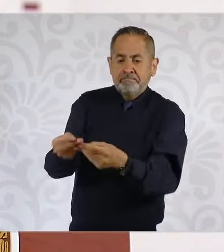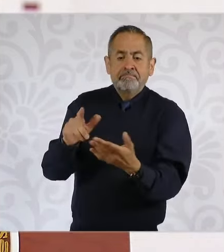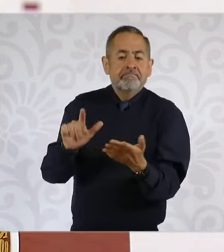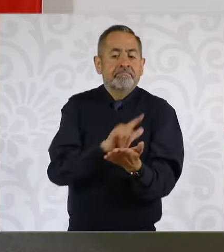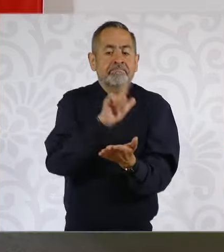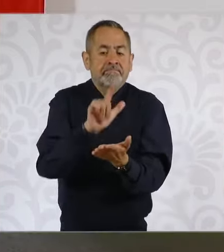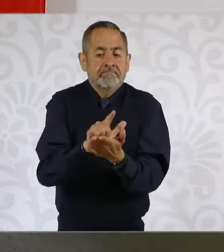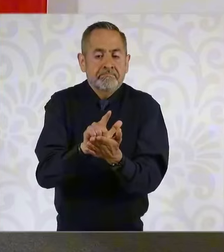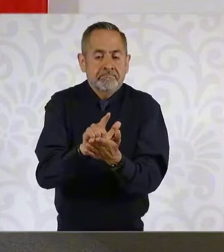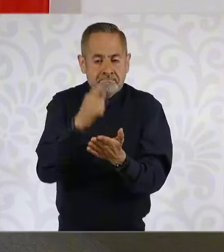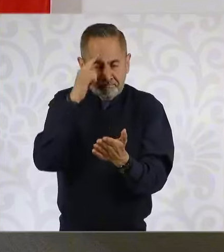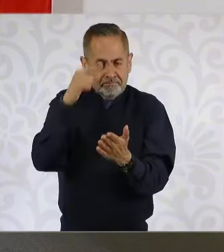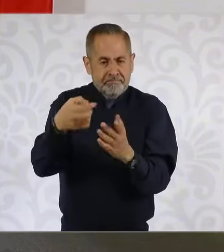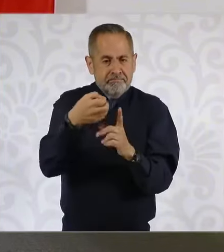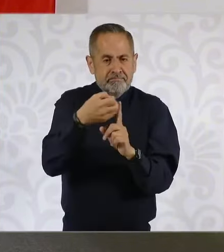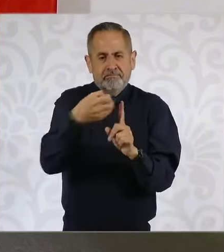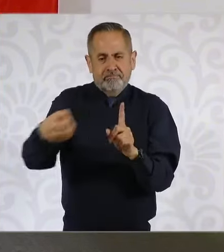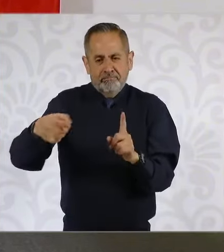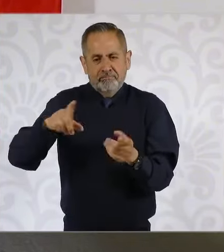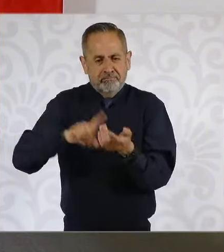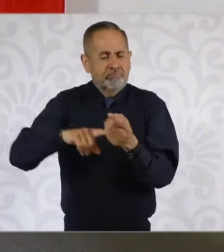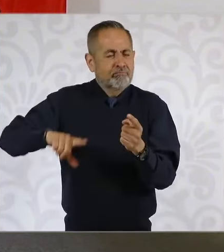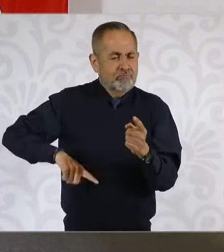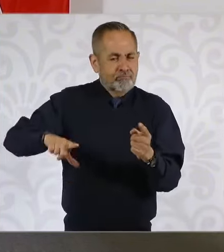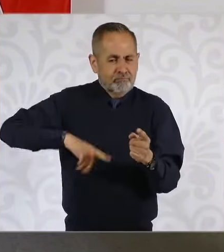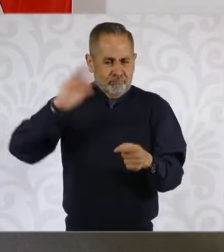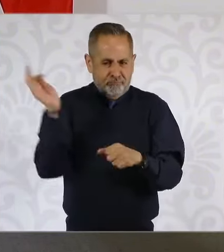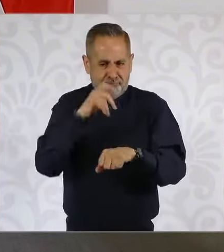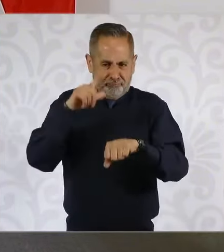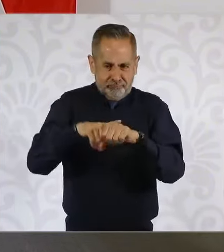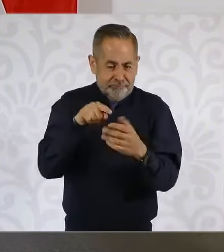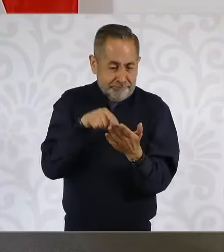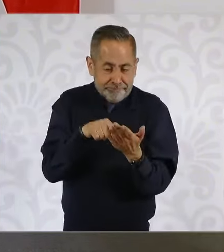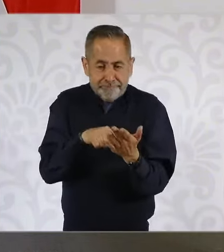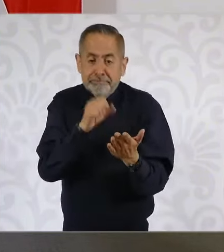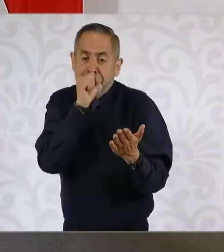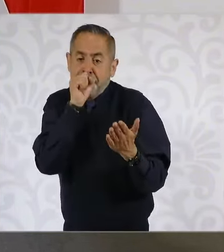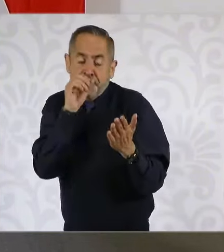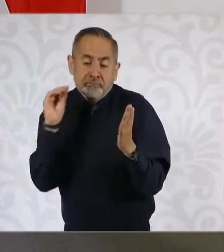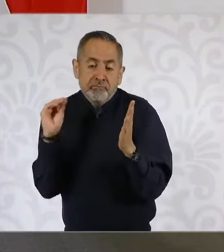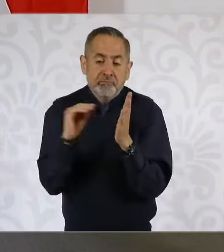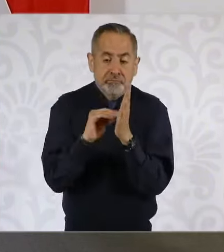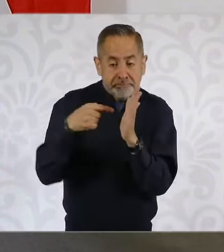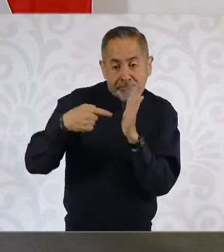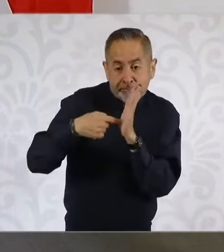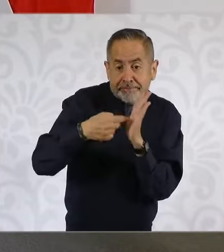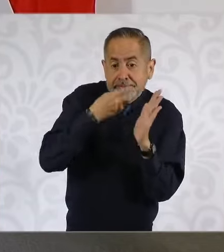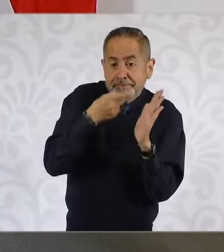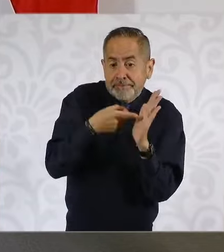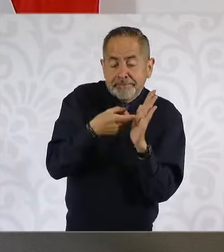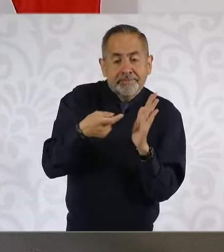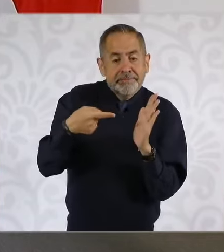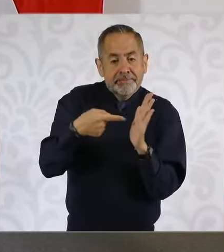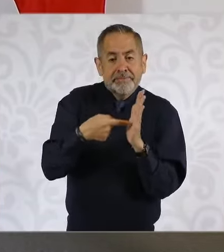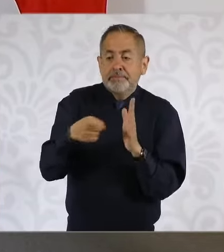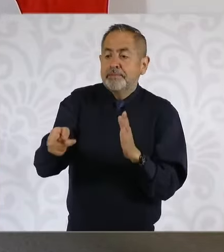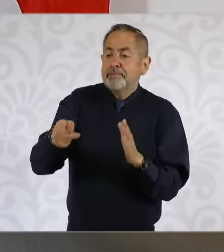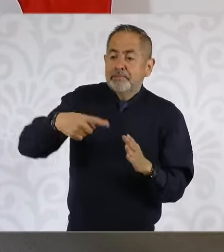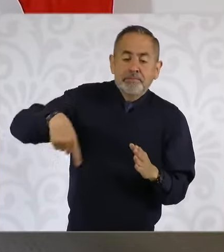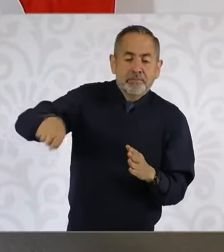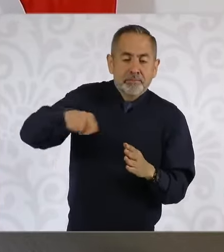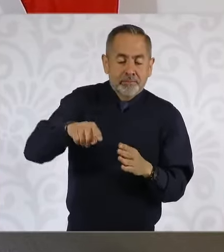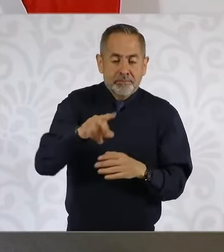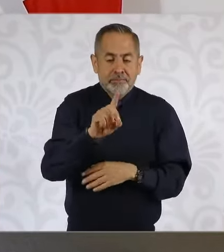del gobierno federal. Ahí viene, entre otras, la creación de la Agencia de Transformación